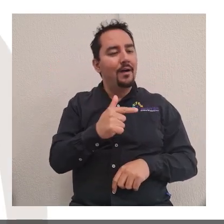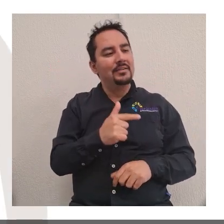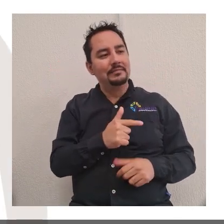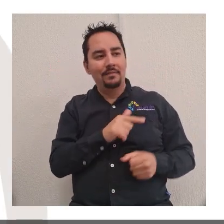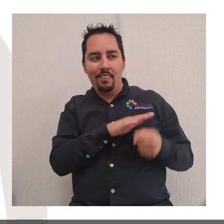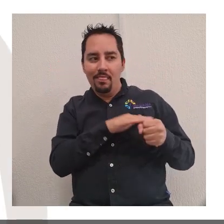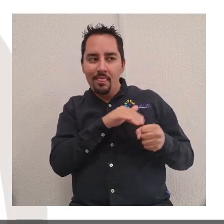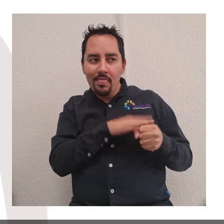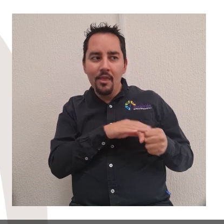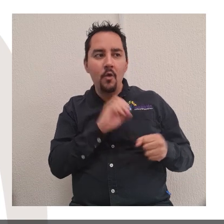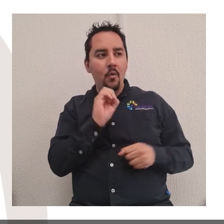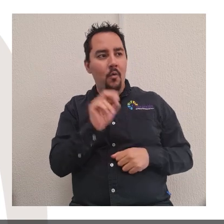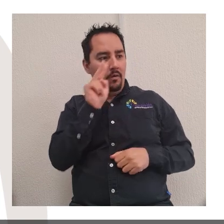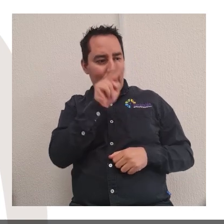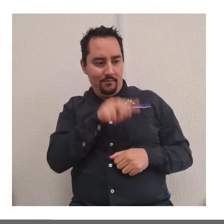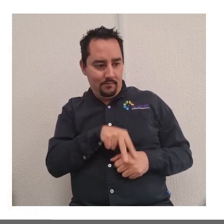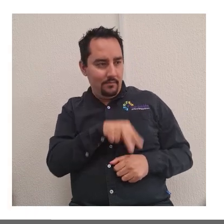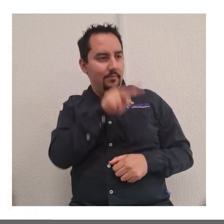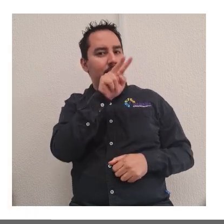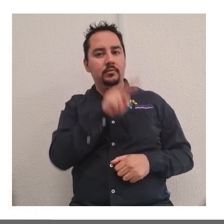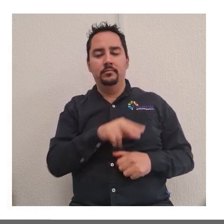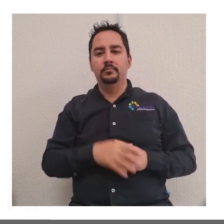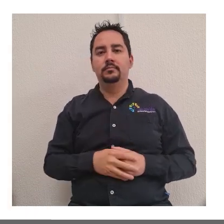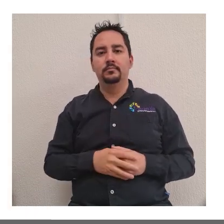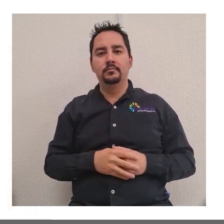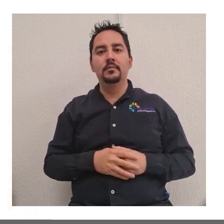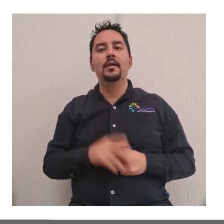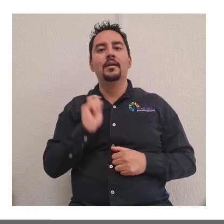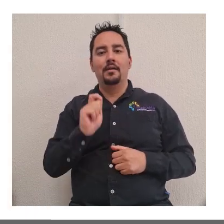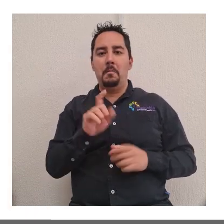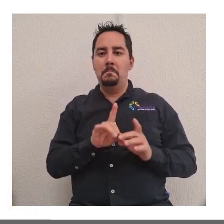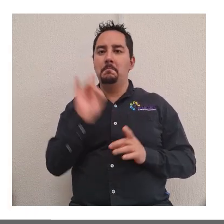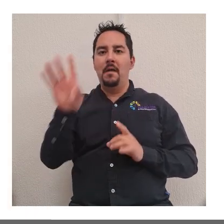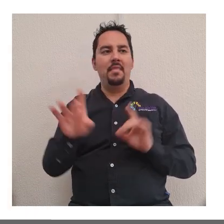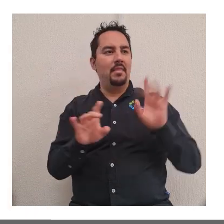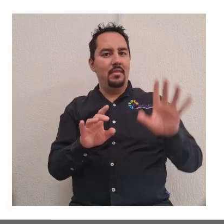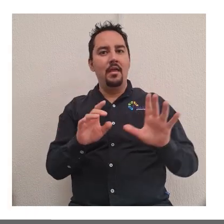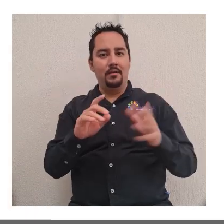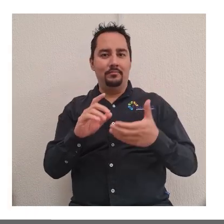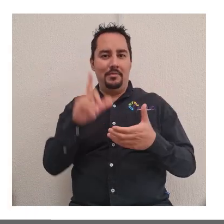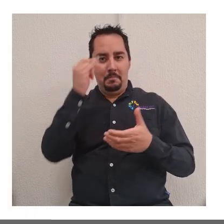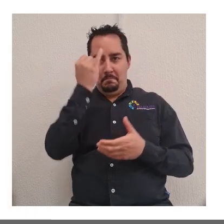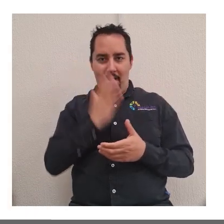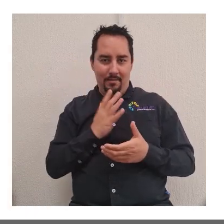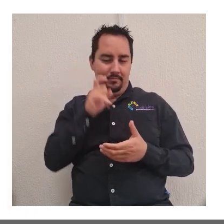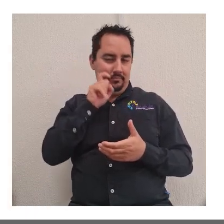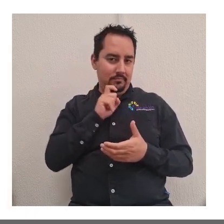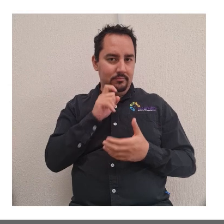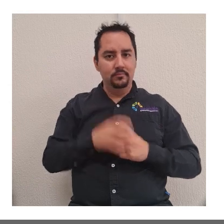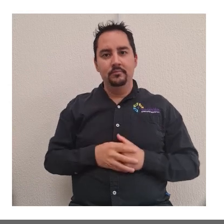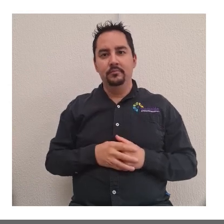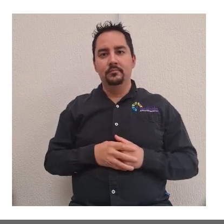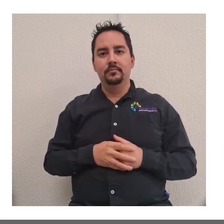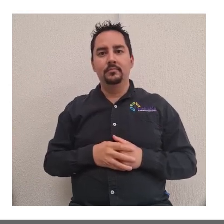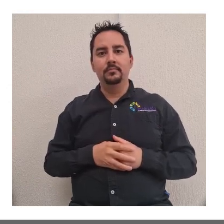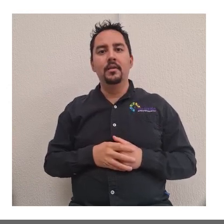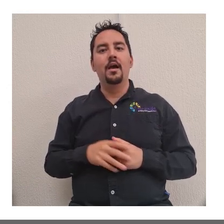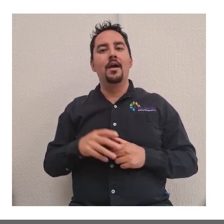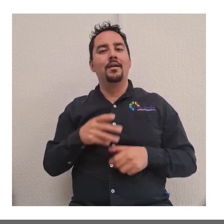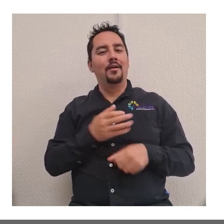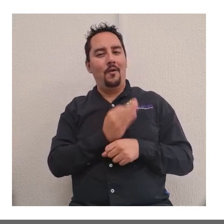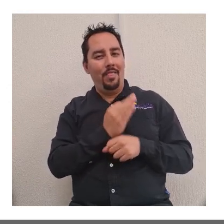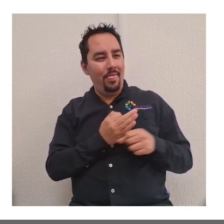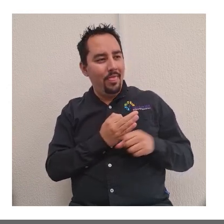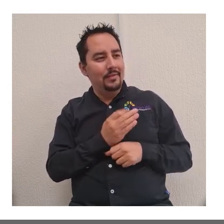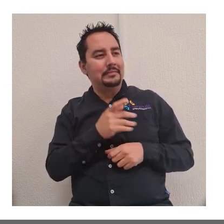insinuaciones u observaciones. Exhibición no deseada de pornografía. Burlas, palabras